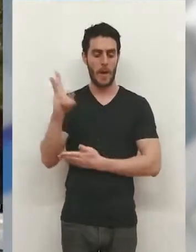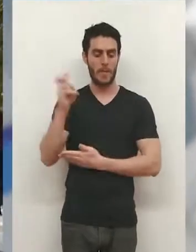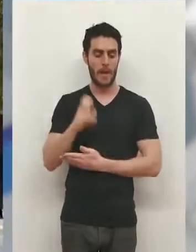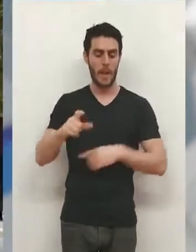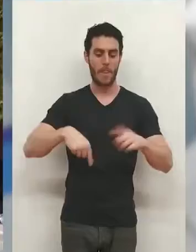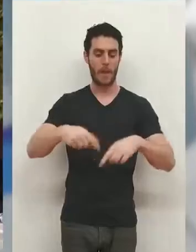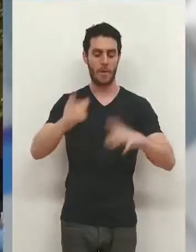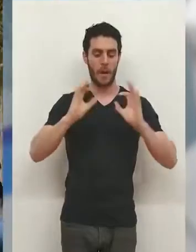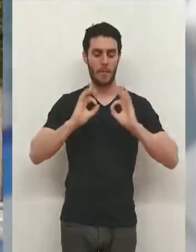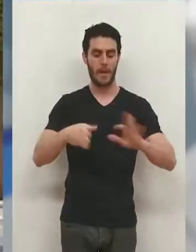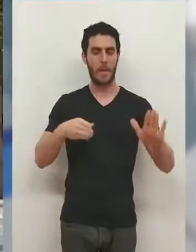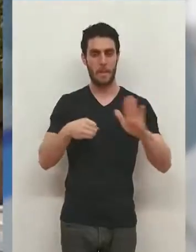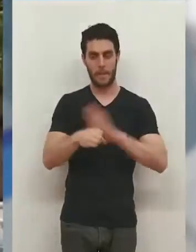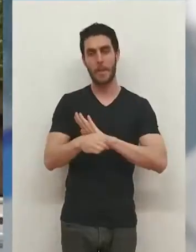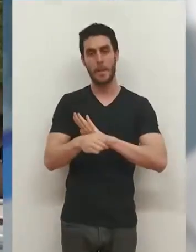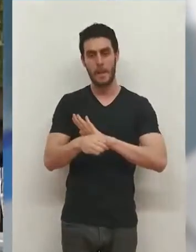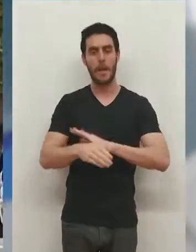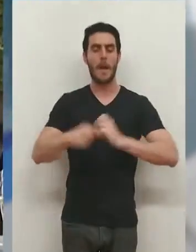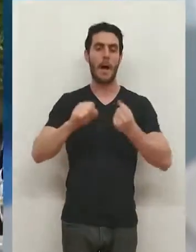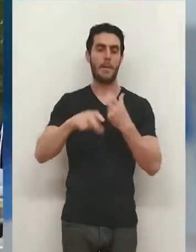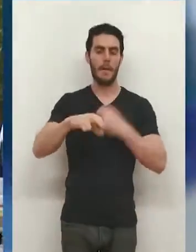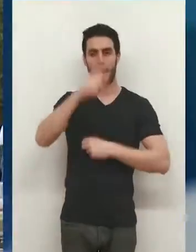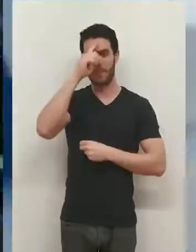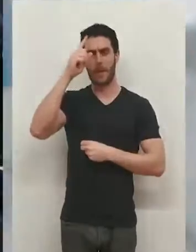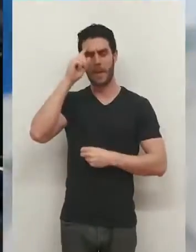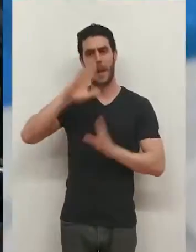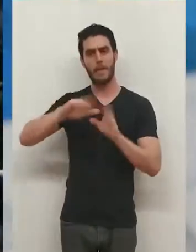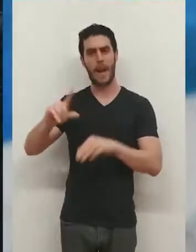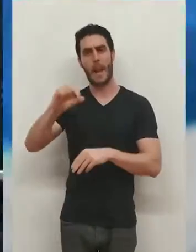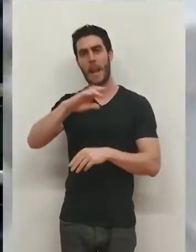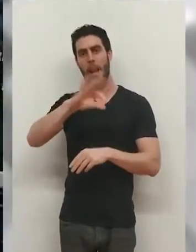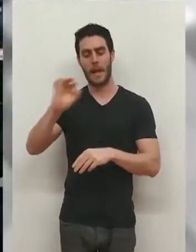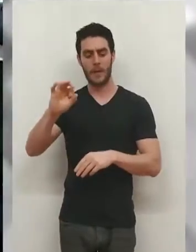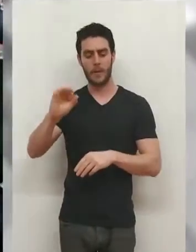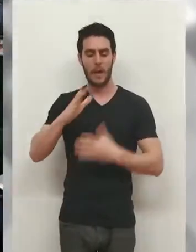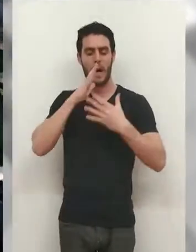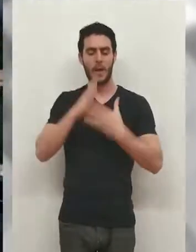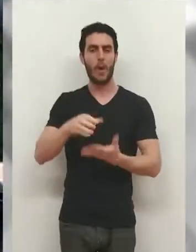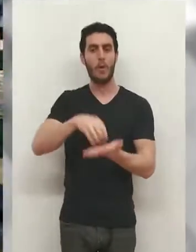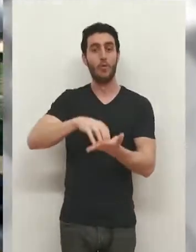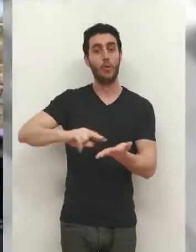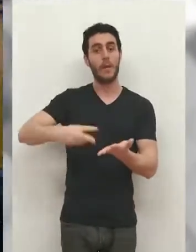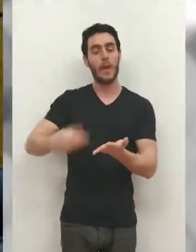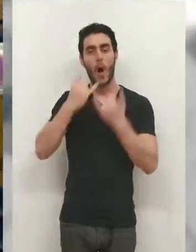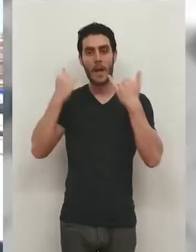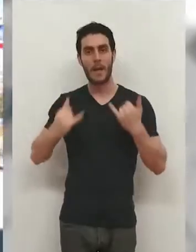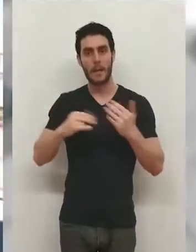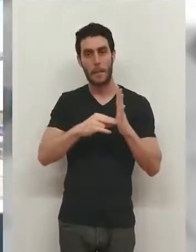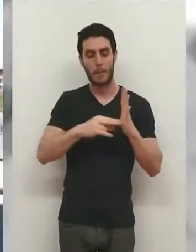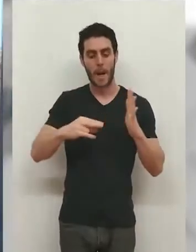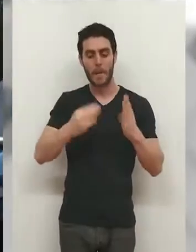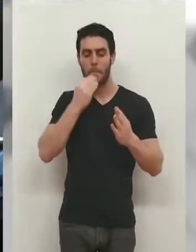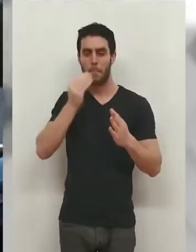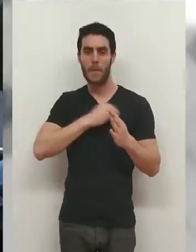este transporte especial. Entraba por Avenida de Madrid para desembarcar en Marqués de Larios. Se instalará junto a la actual subestación eléctrica, que será